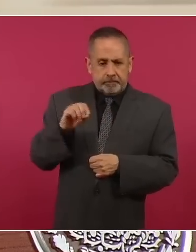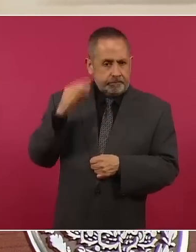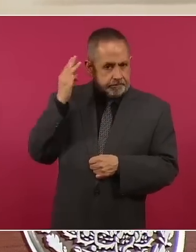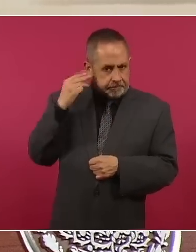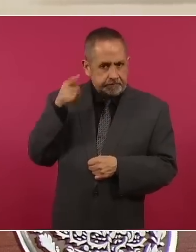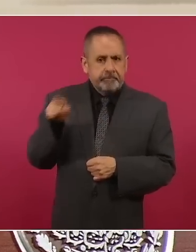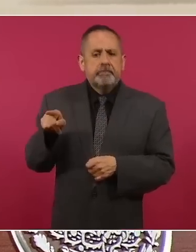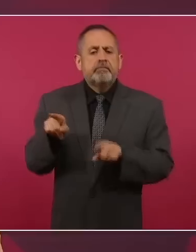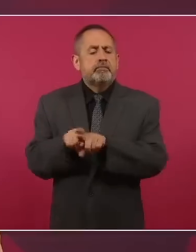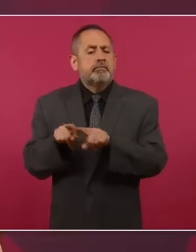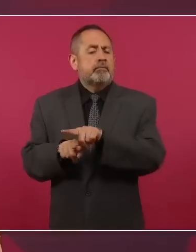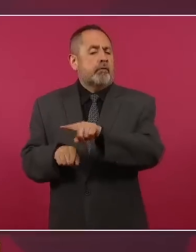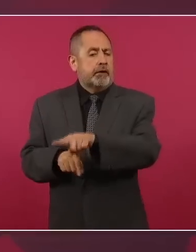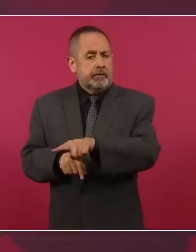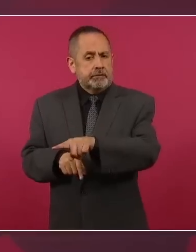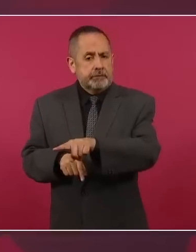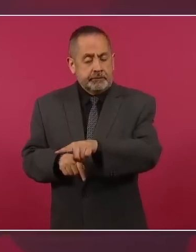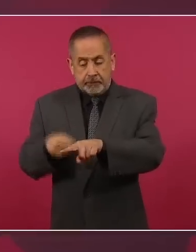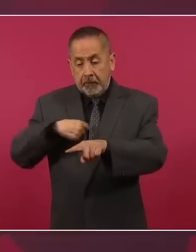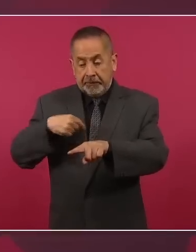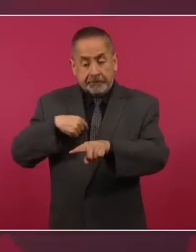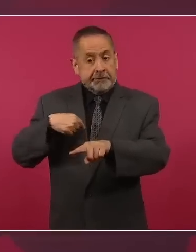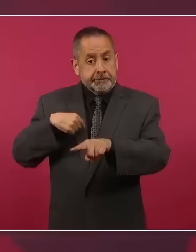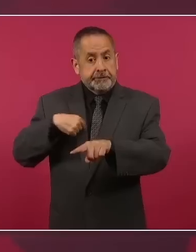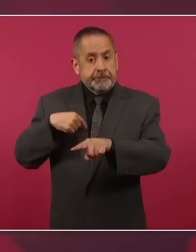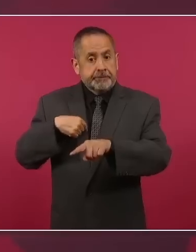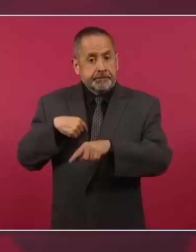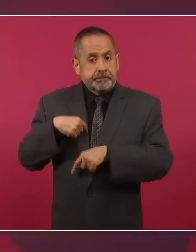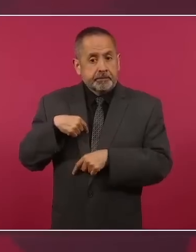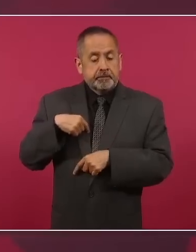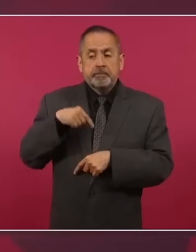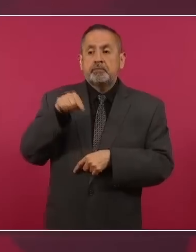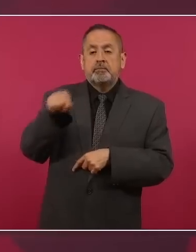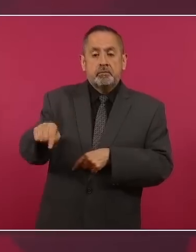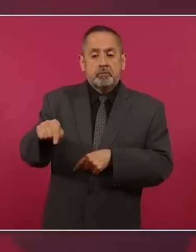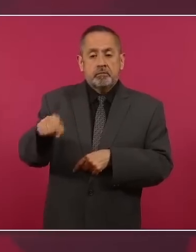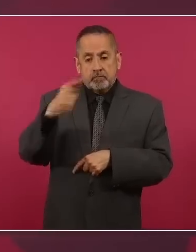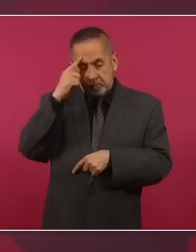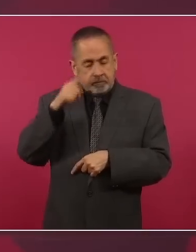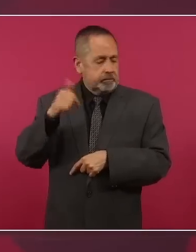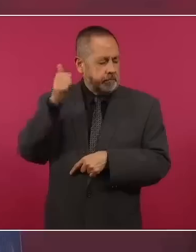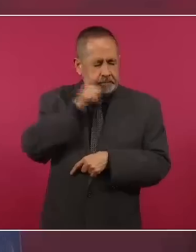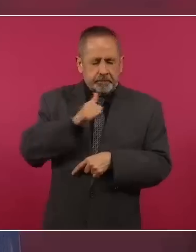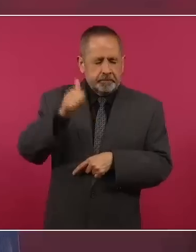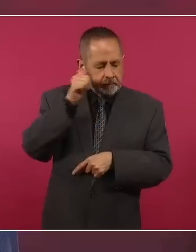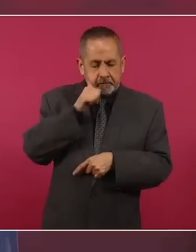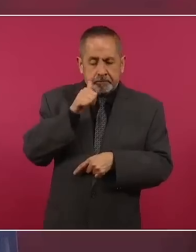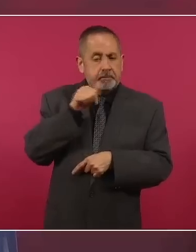que yo tengo que estar, vamos a, como siempre,